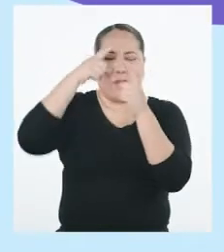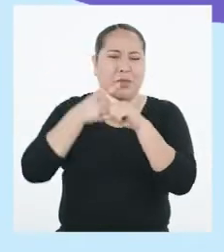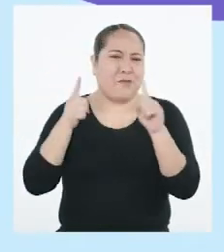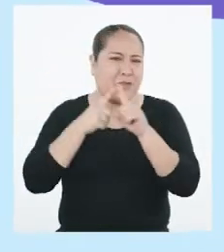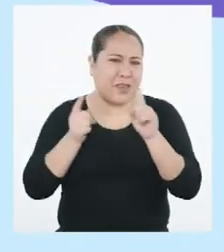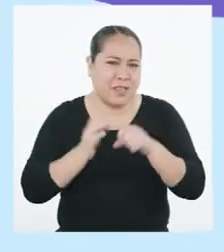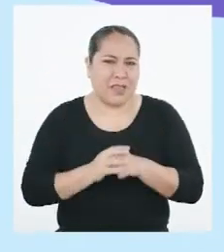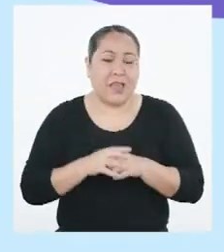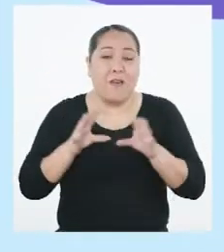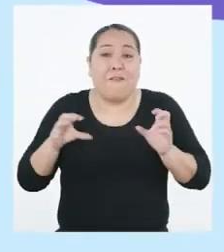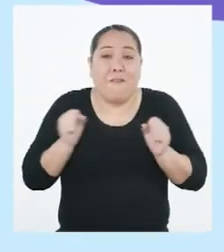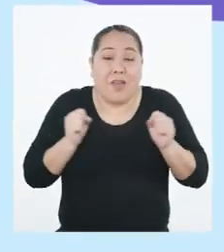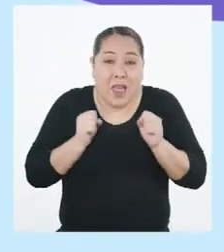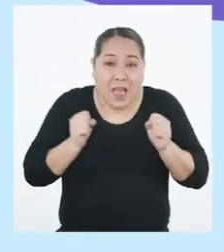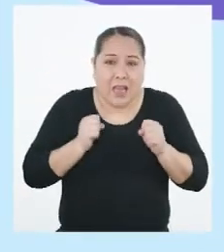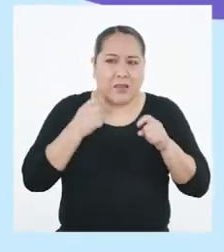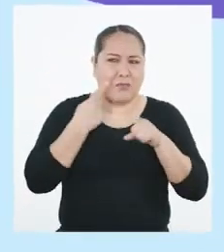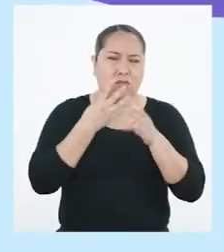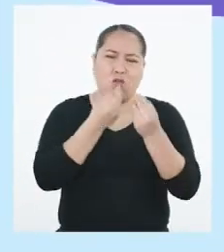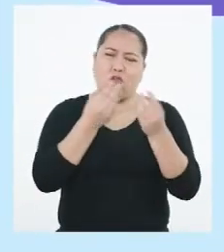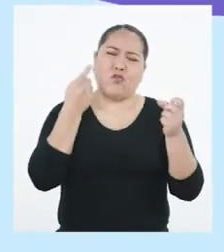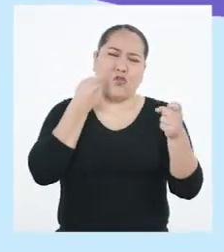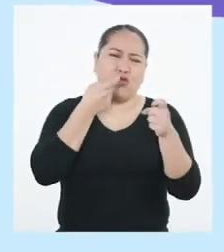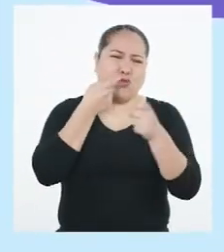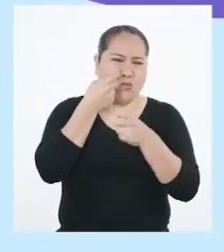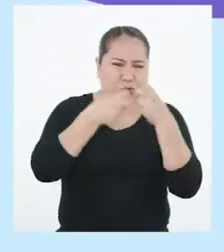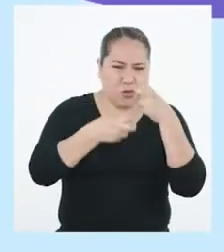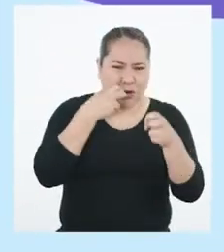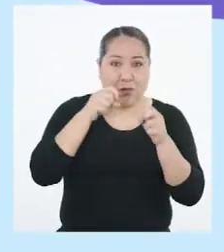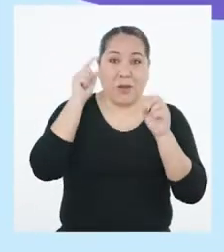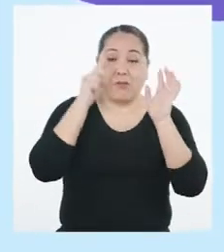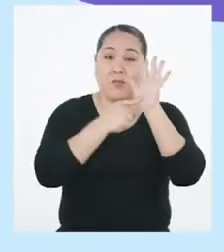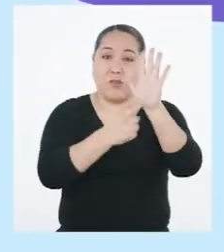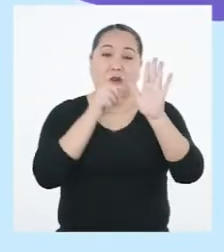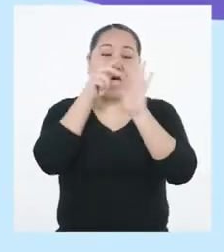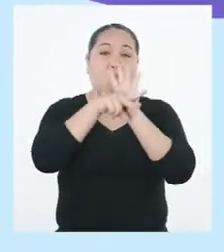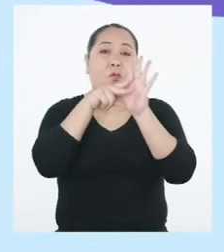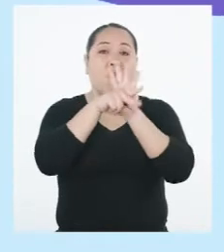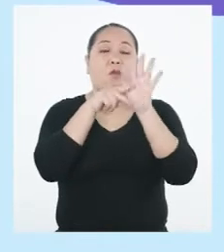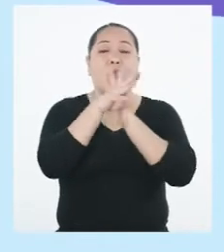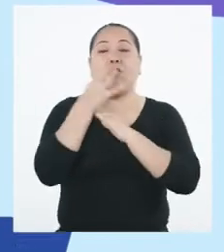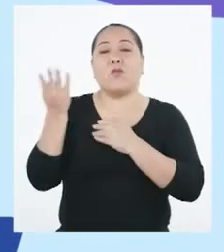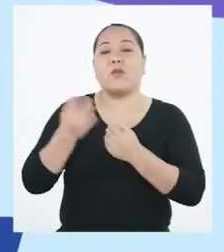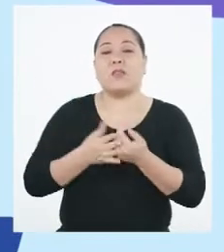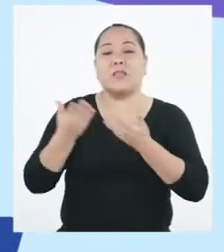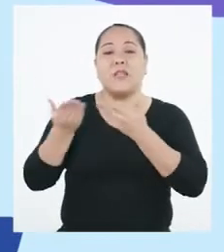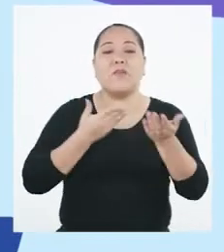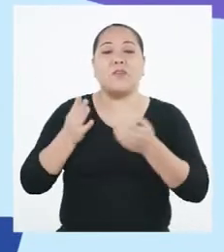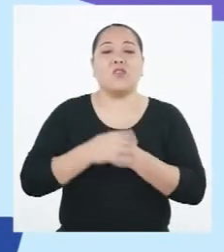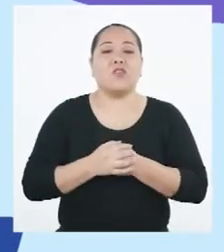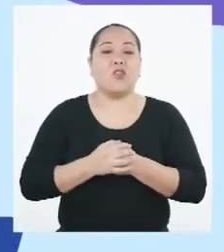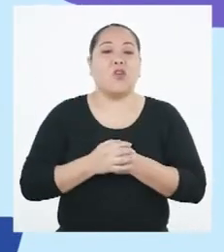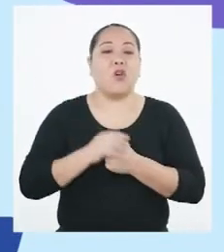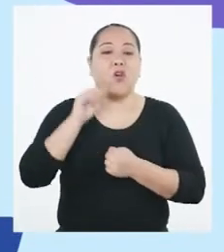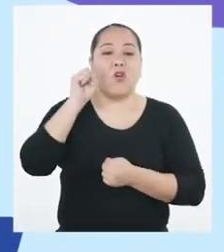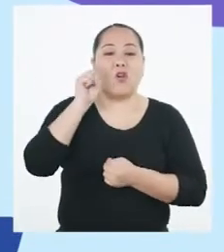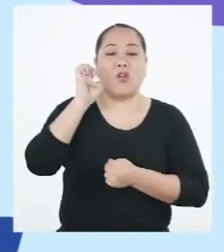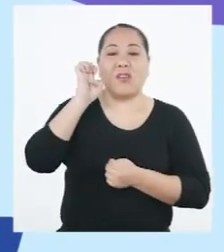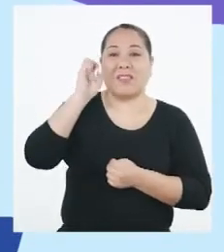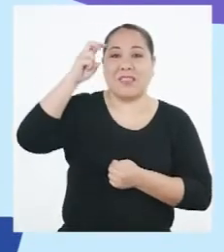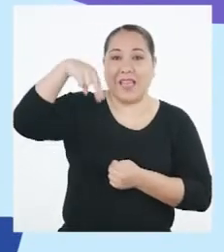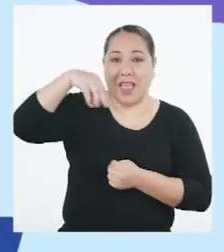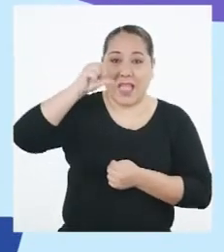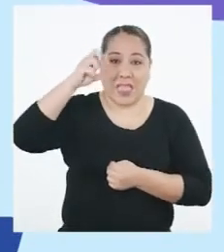demasiados problemas. Justo aquí tengo un video sobre el tema. Hecho por mis amigos del Servicio Nacional de Meteorología e